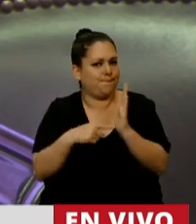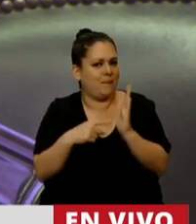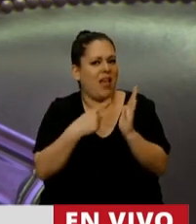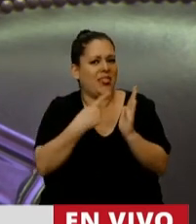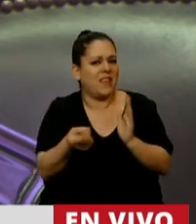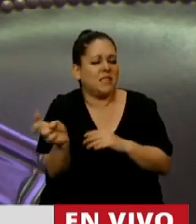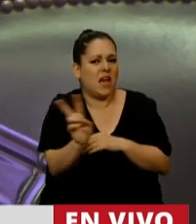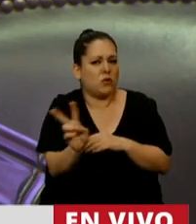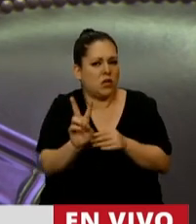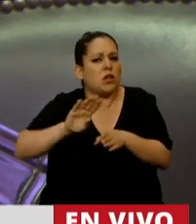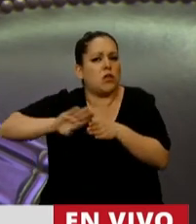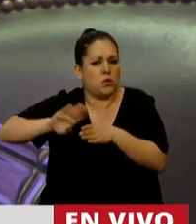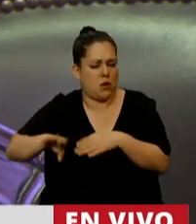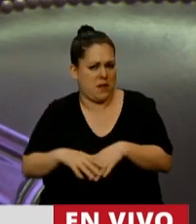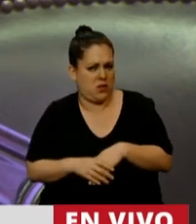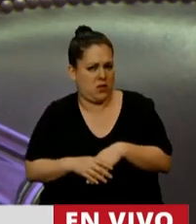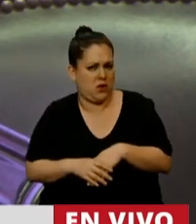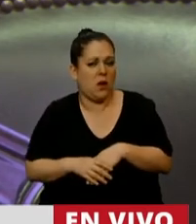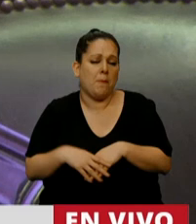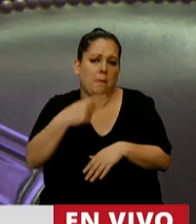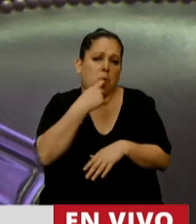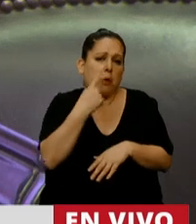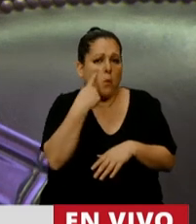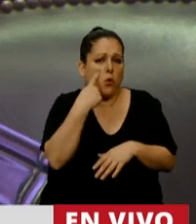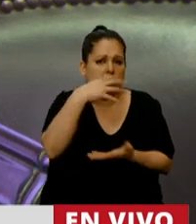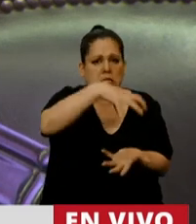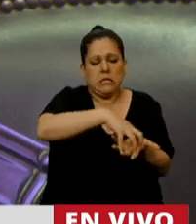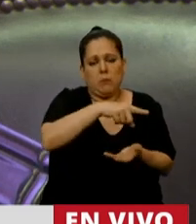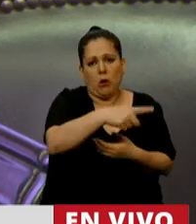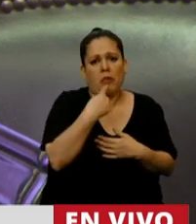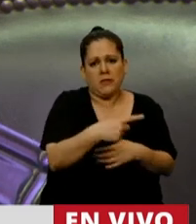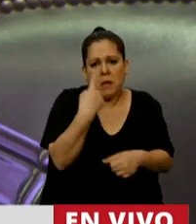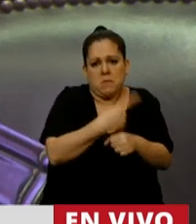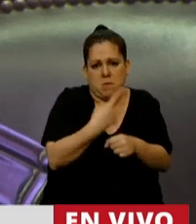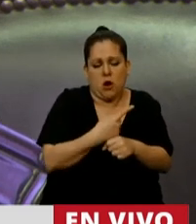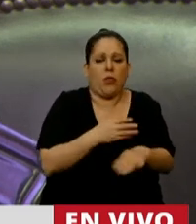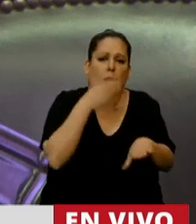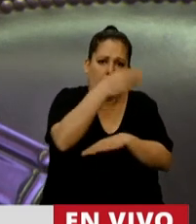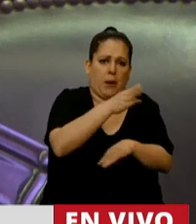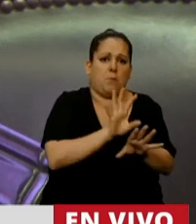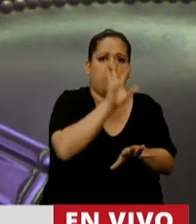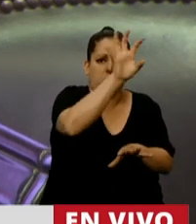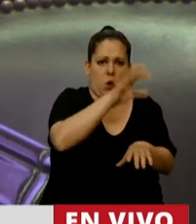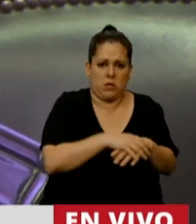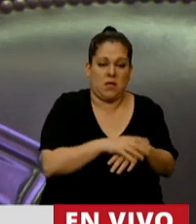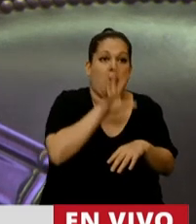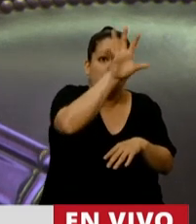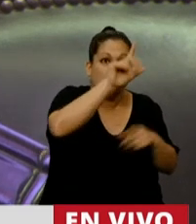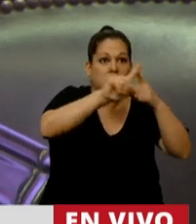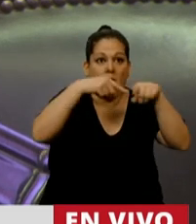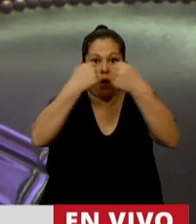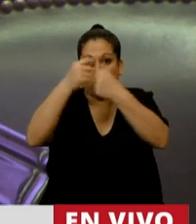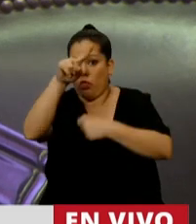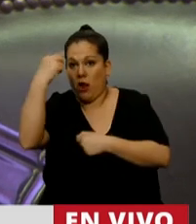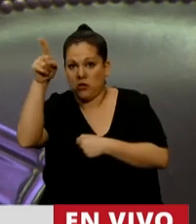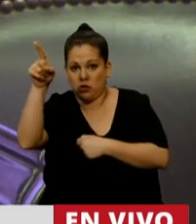autorización del dolamiento. Resulta que un municipio va a tener que ir primero a la provincia, que la provincia se ponga de acuerdo con la Nación,